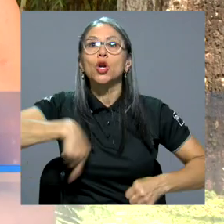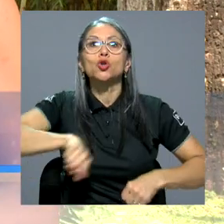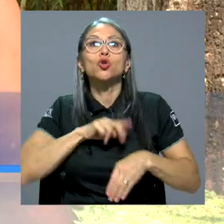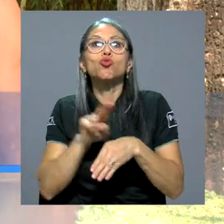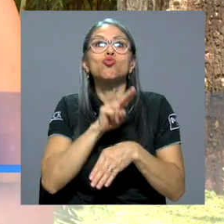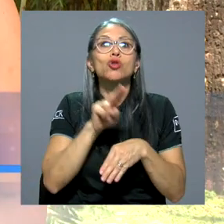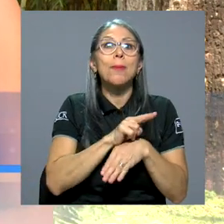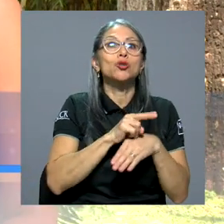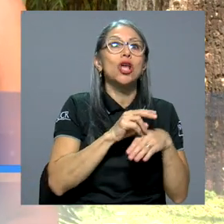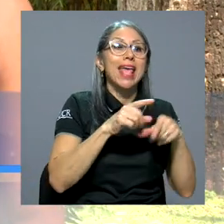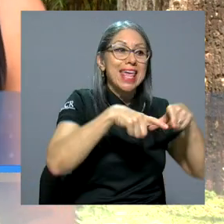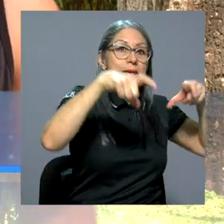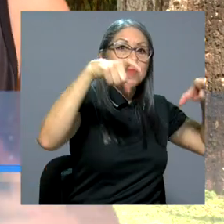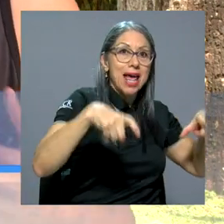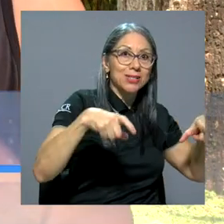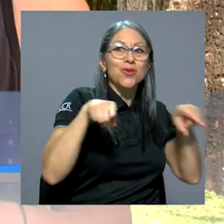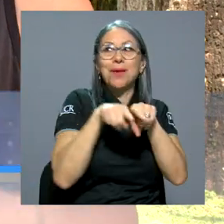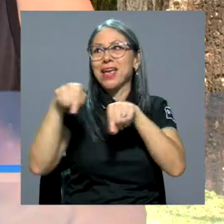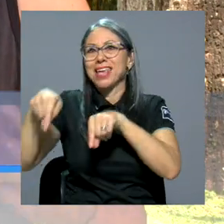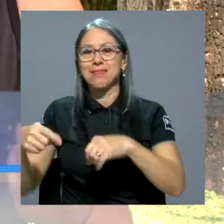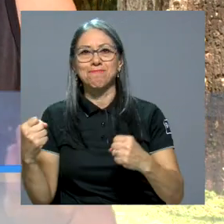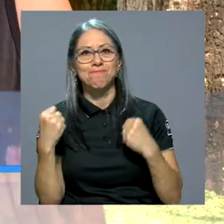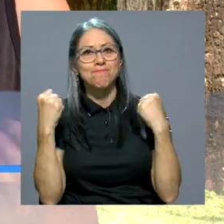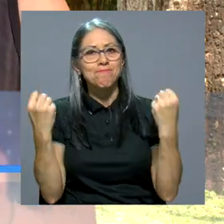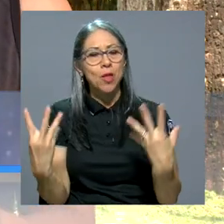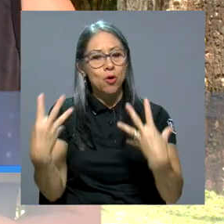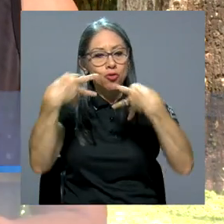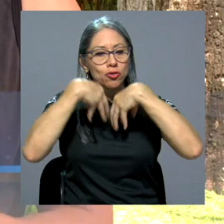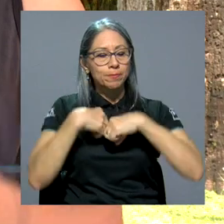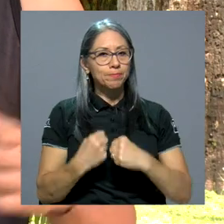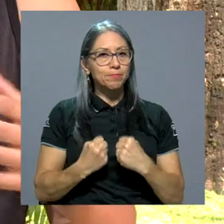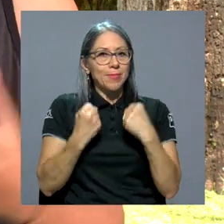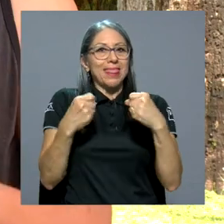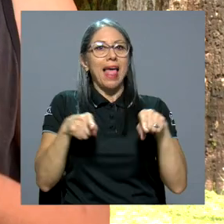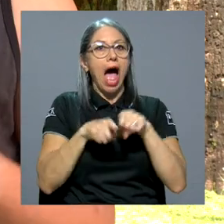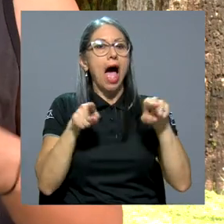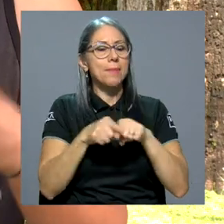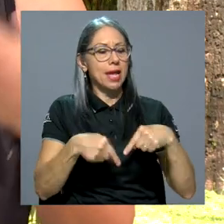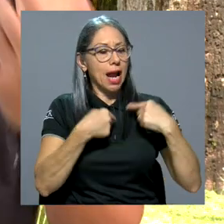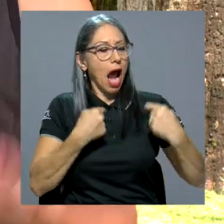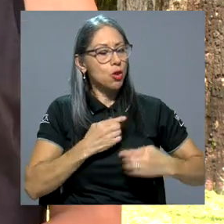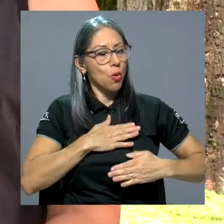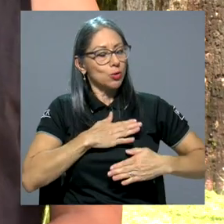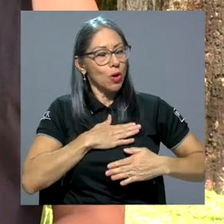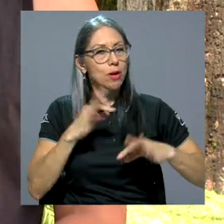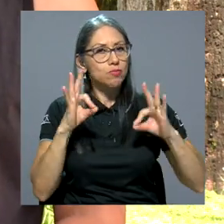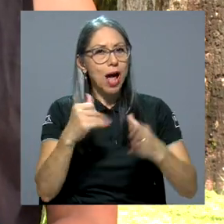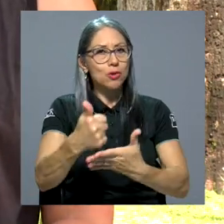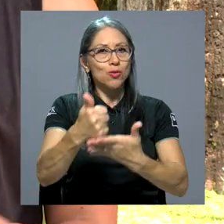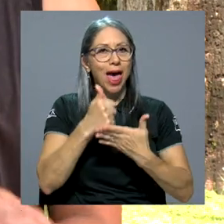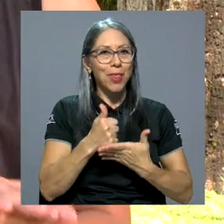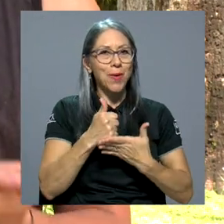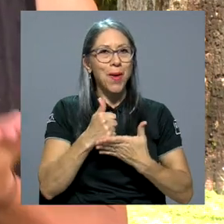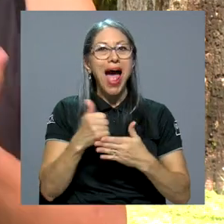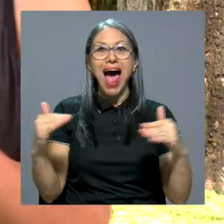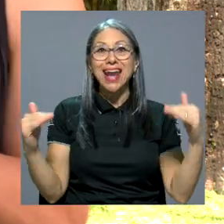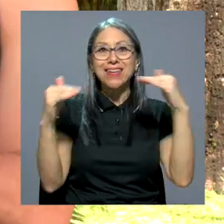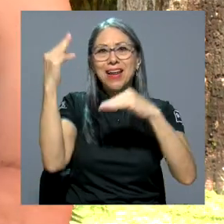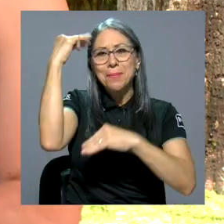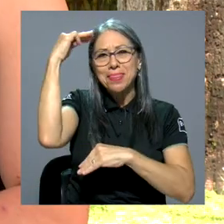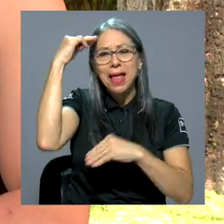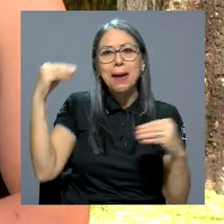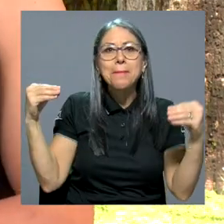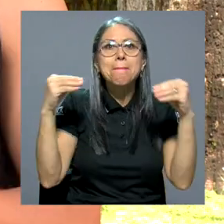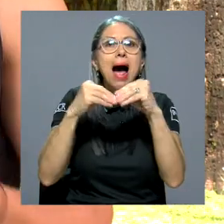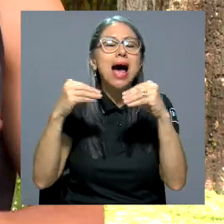usamos como un complemento, entonces físicamente me ha ayudado a mejorar mi resistencia y a nivel cardiovascular me ha ayudado mucho. Y mentalmente es donde viene